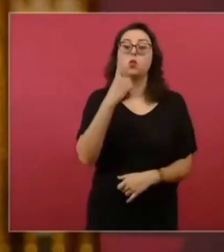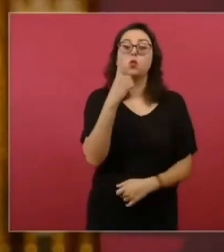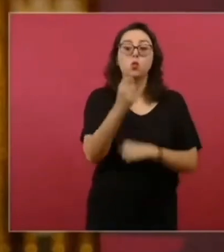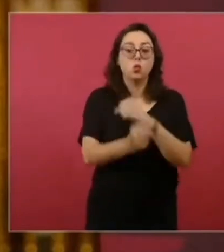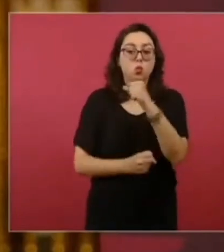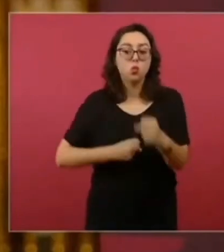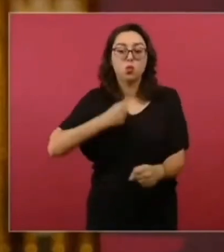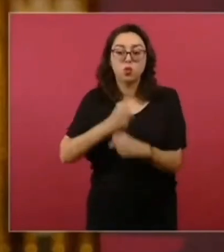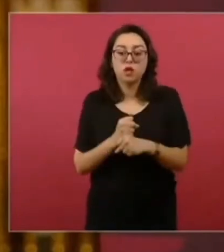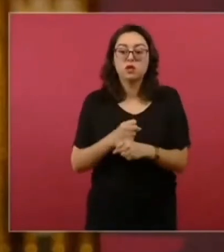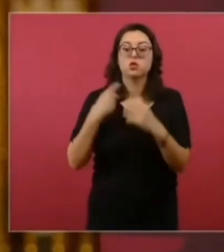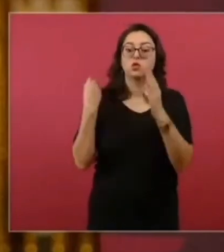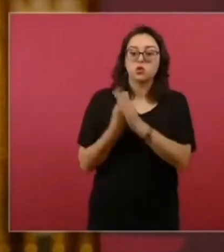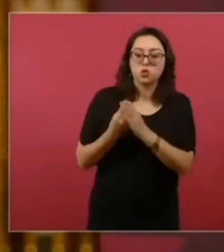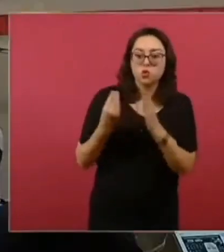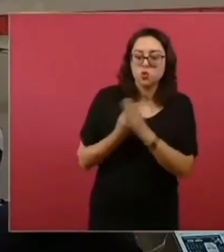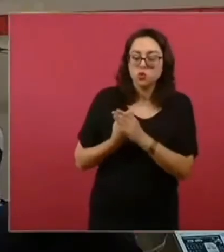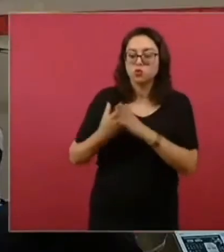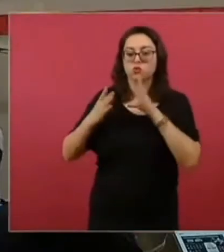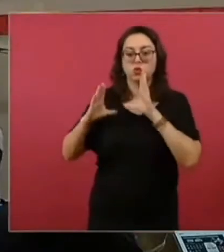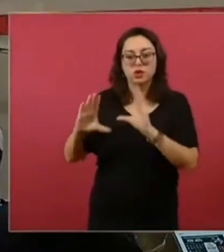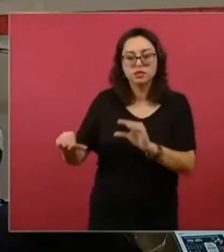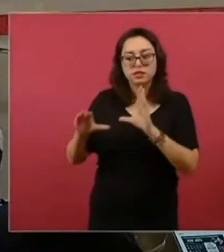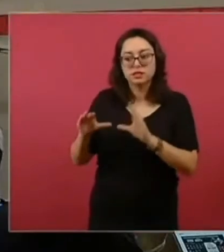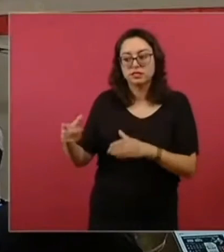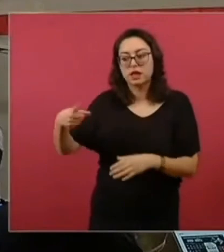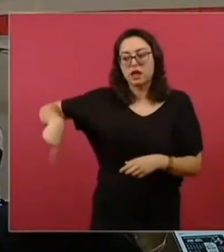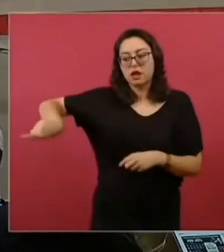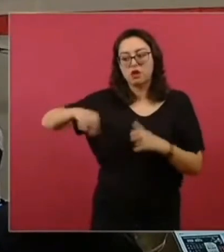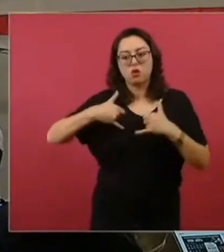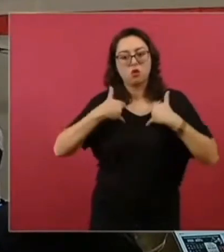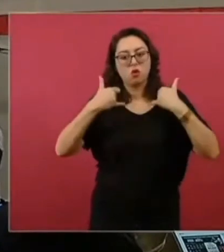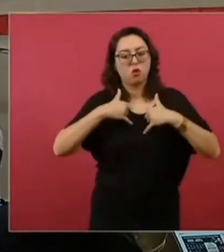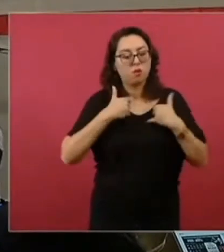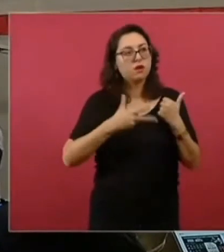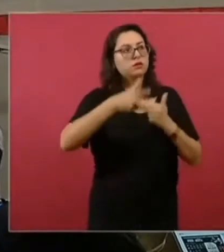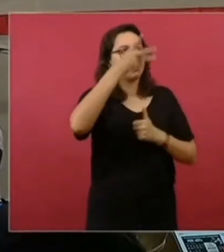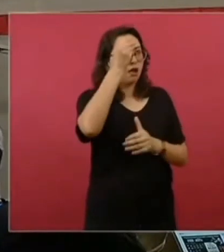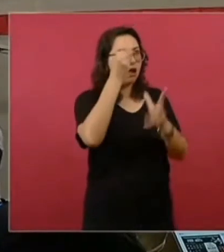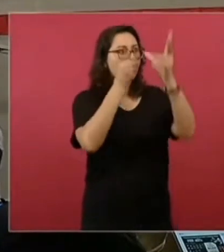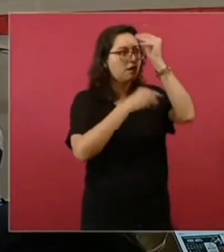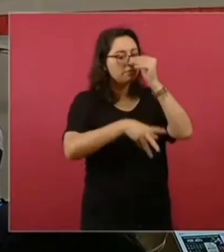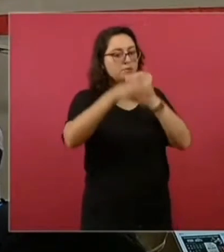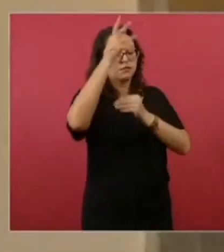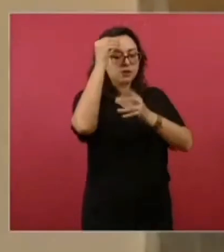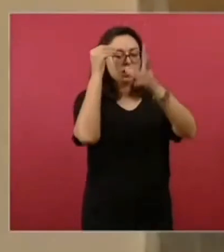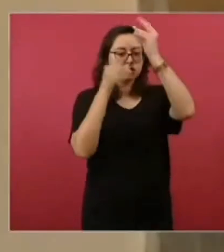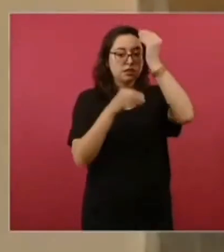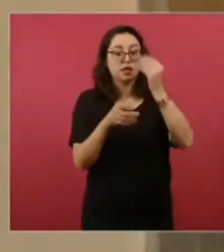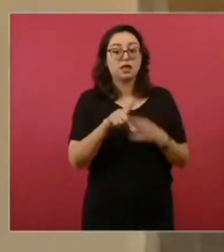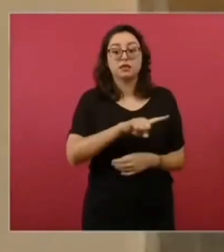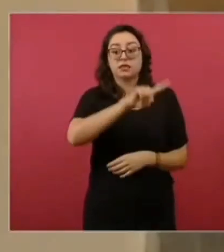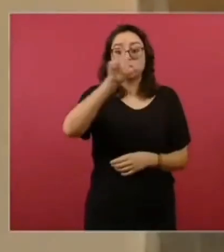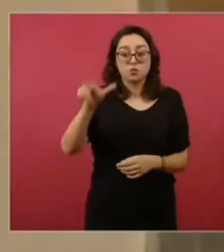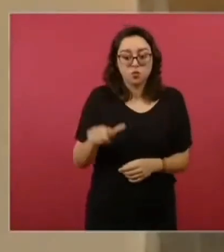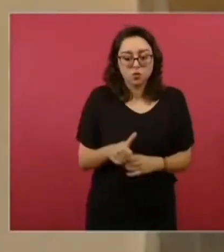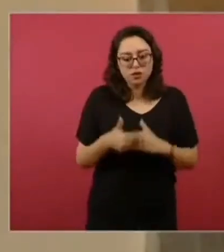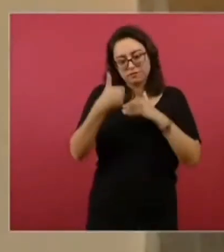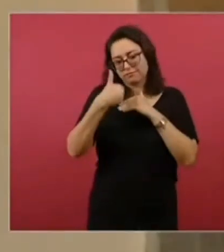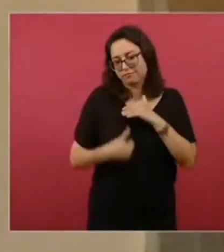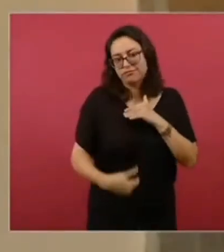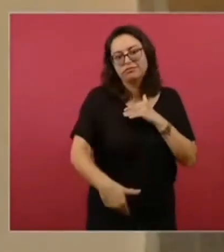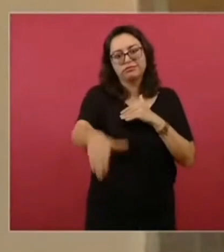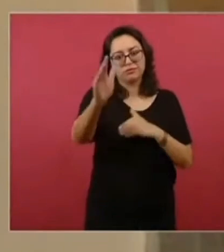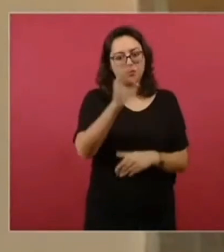la práctica dentro de las empresas y esa capacitación se les va a quedar para siempre, ese